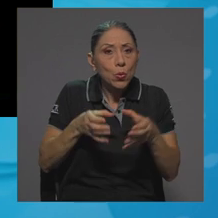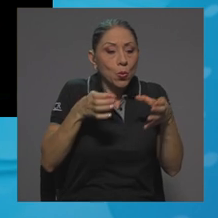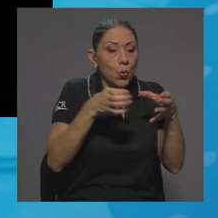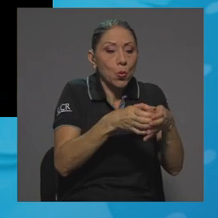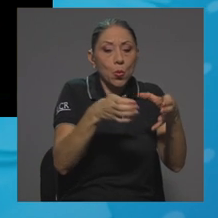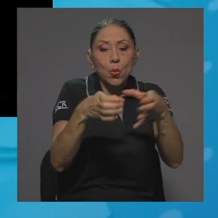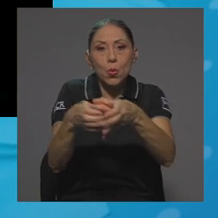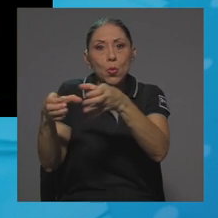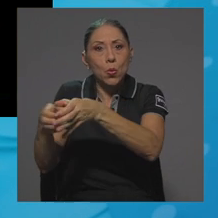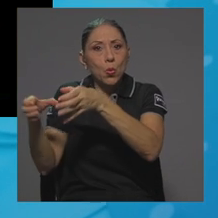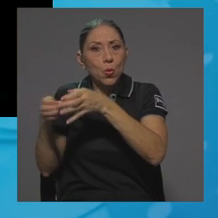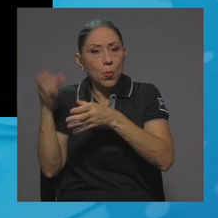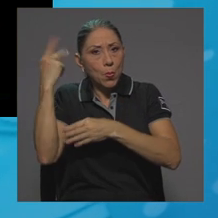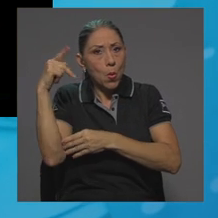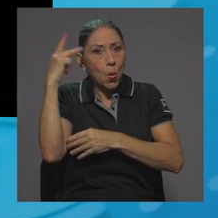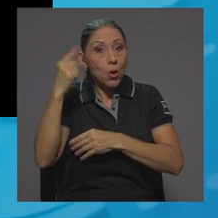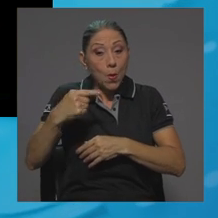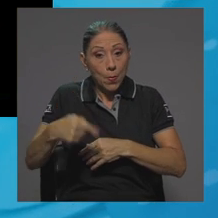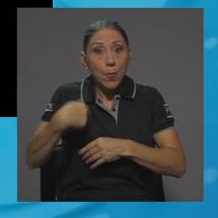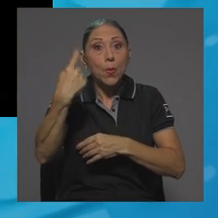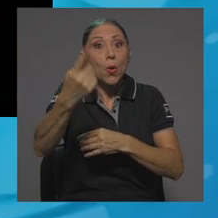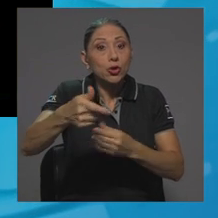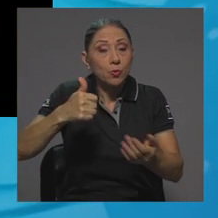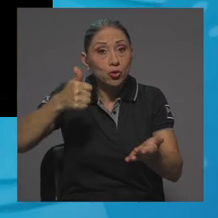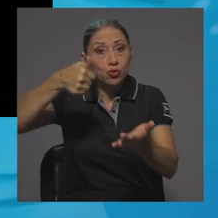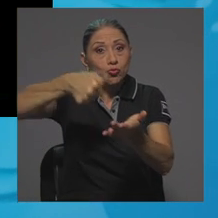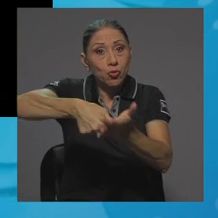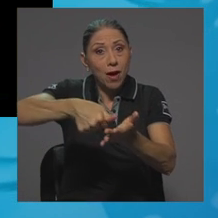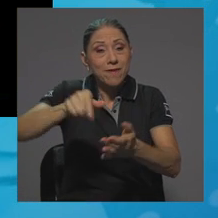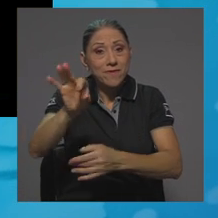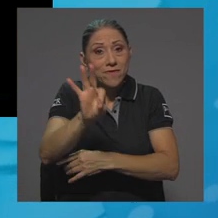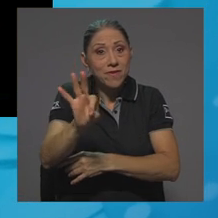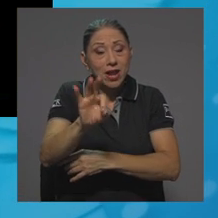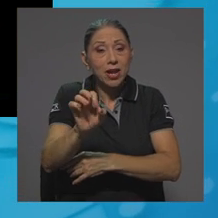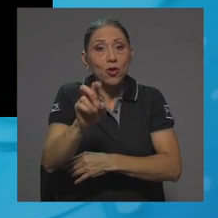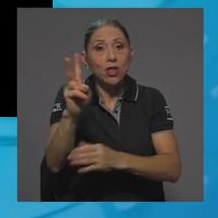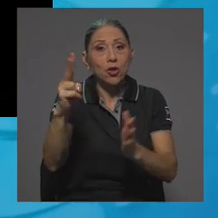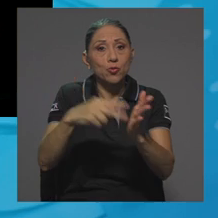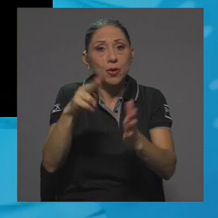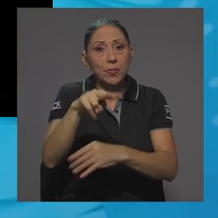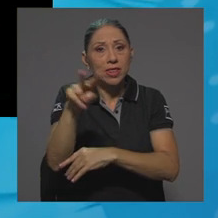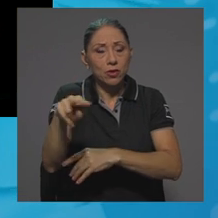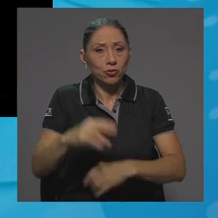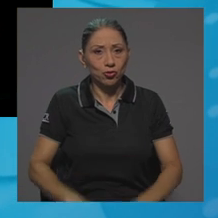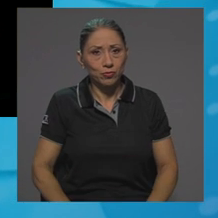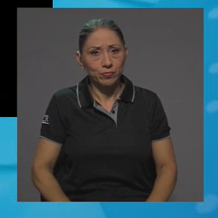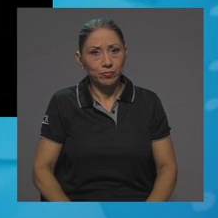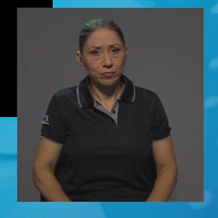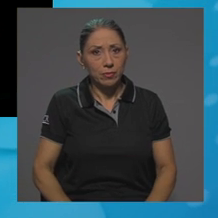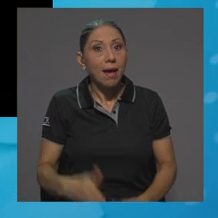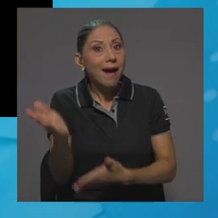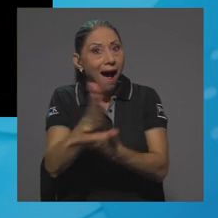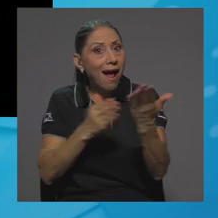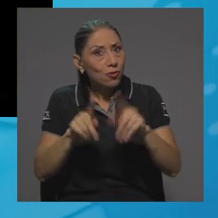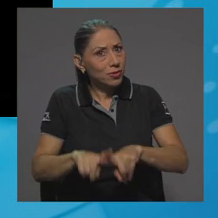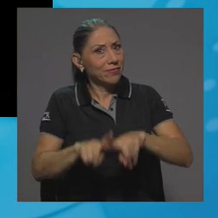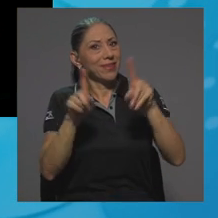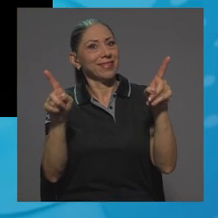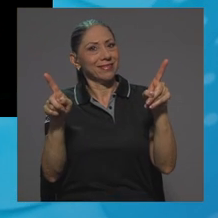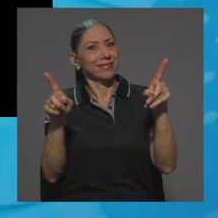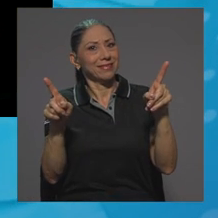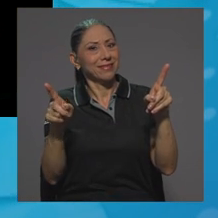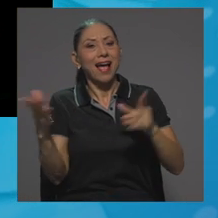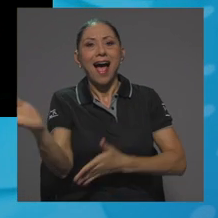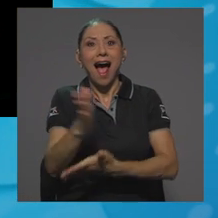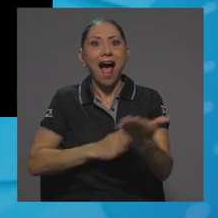en el próximo proceso electoral de febrero del 2022. Va a ser algo diferente, algo